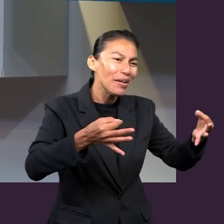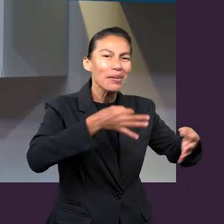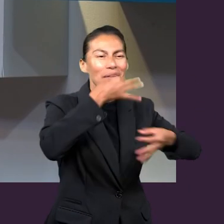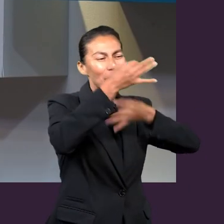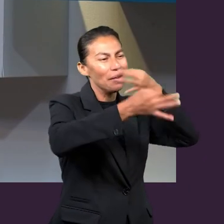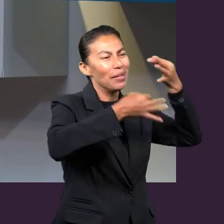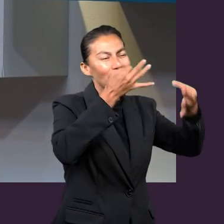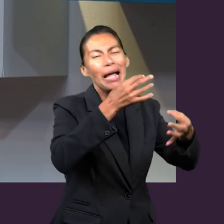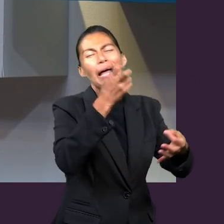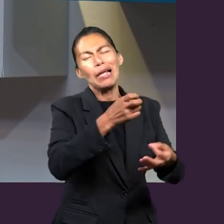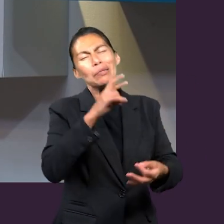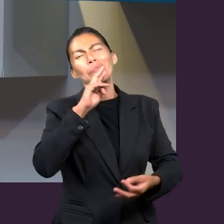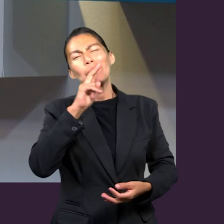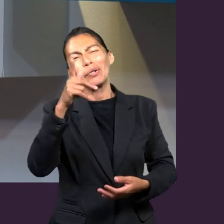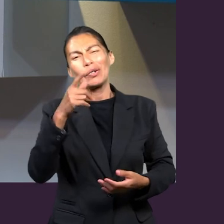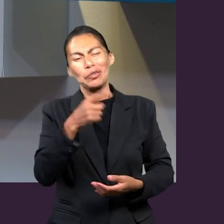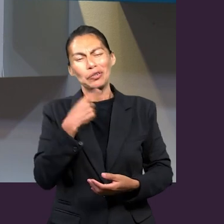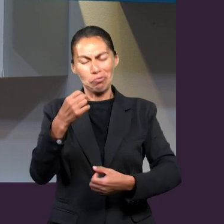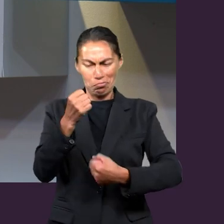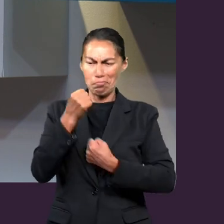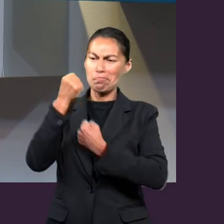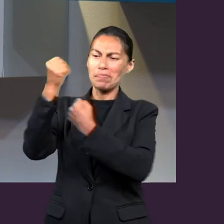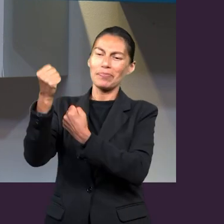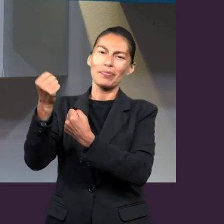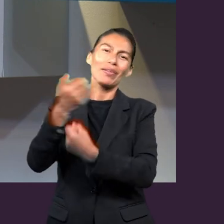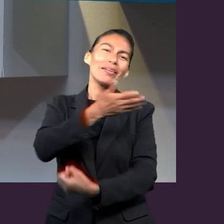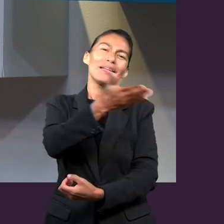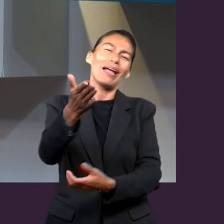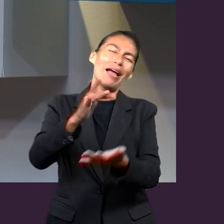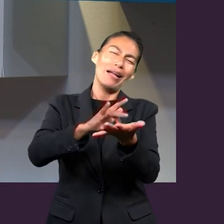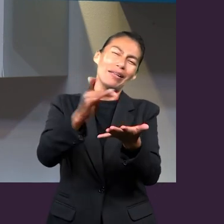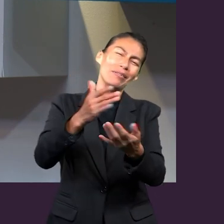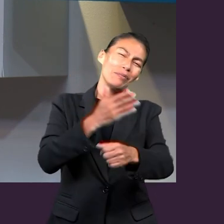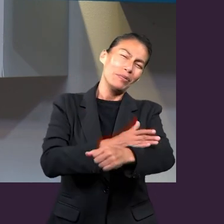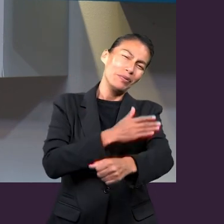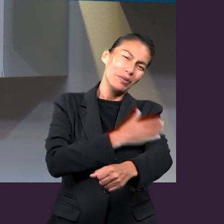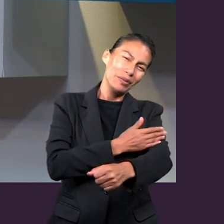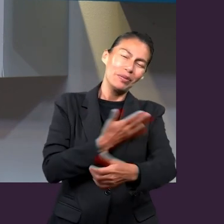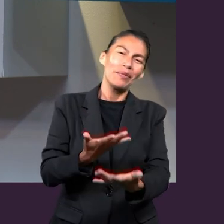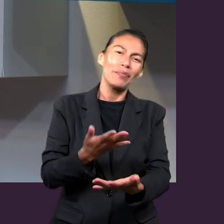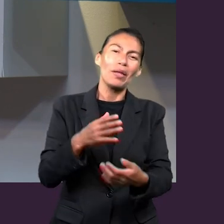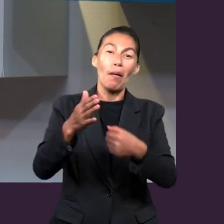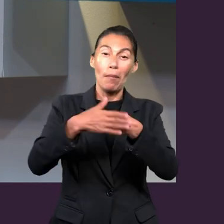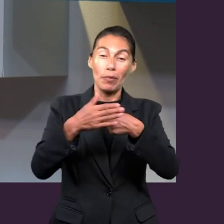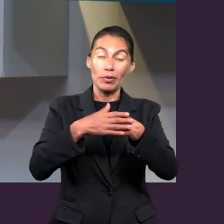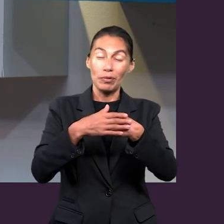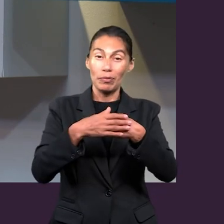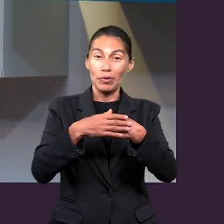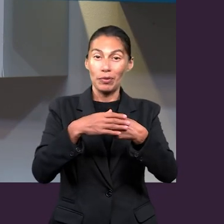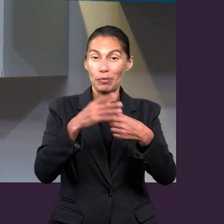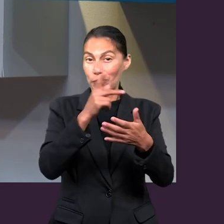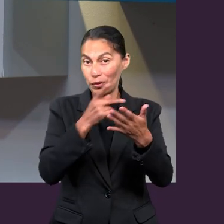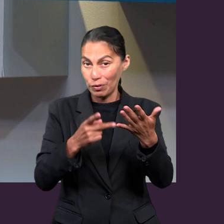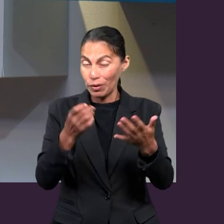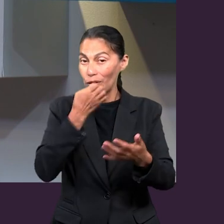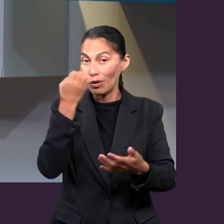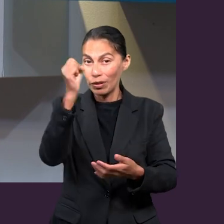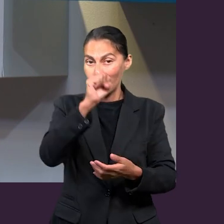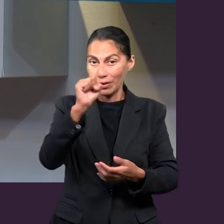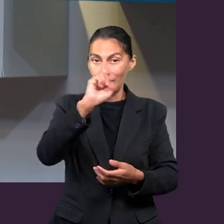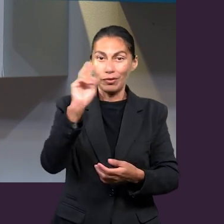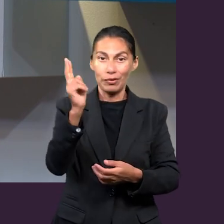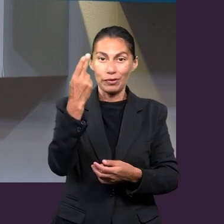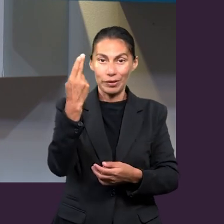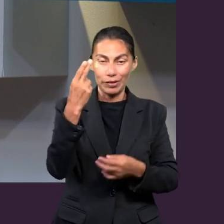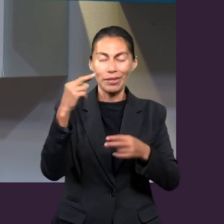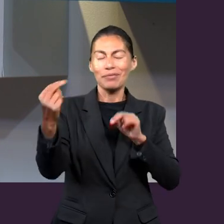Buen resumen. Muy bien. Y a todos nuestros amigos que nos han acompañado en este tiempo pues darles muchas gracias y citarlos en el próximo programa